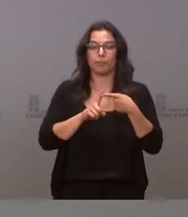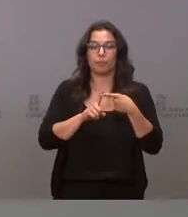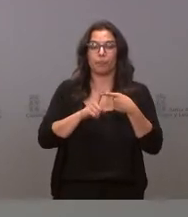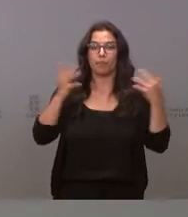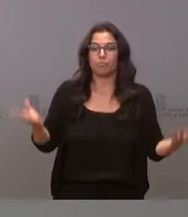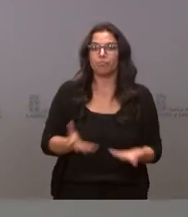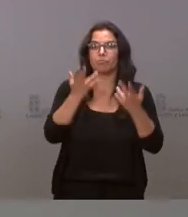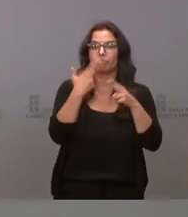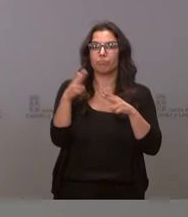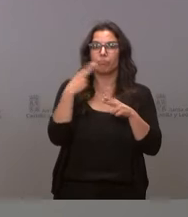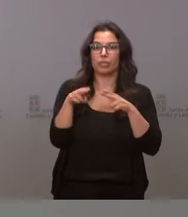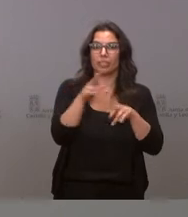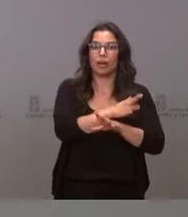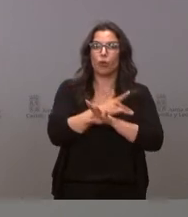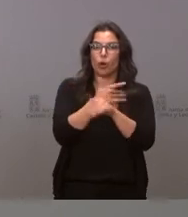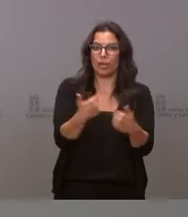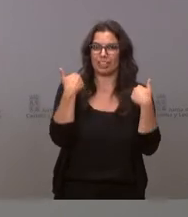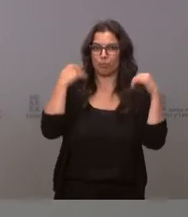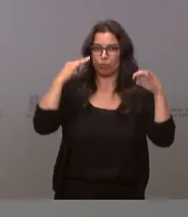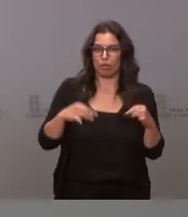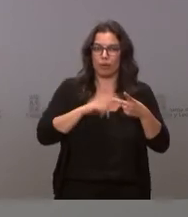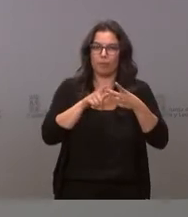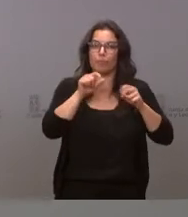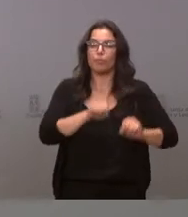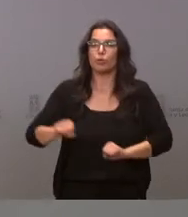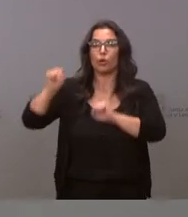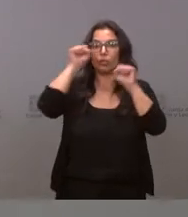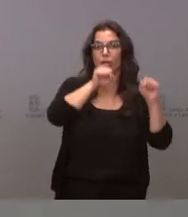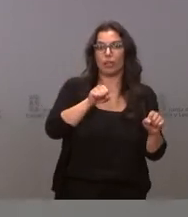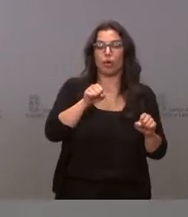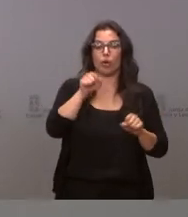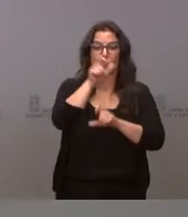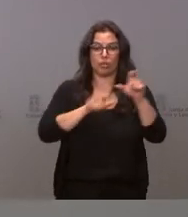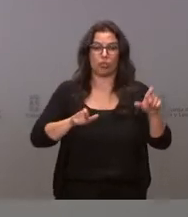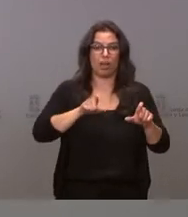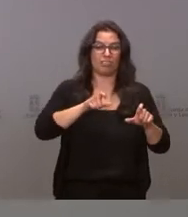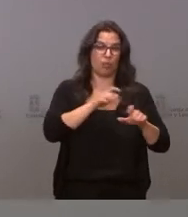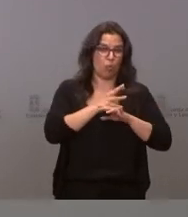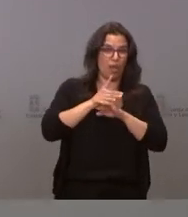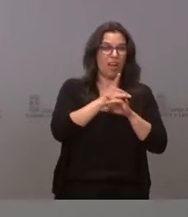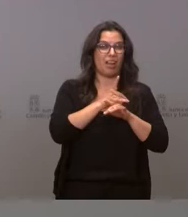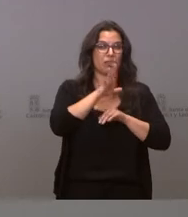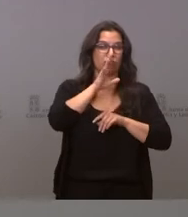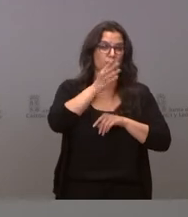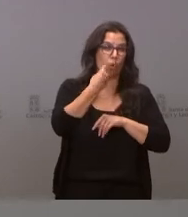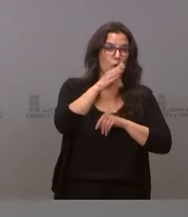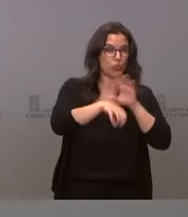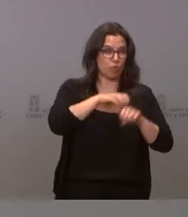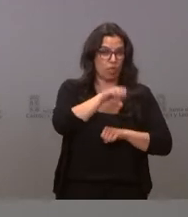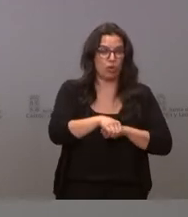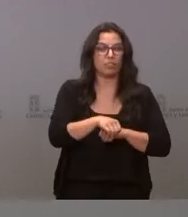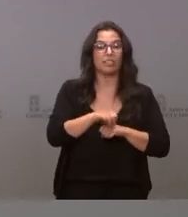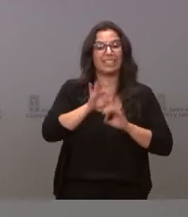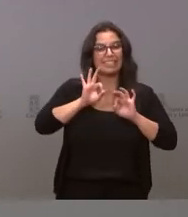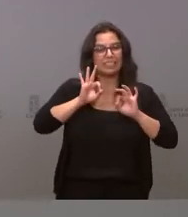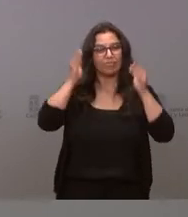impulso de las políticas de juego responsable, la protección de los consumidores, especialmente prestando un especial